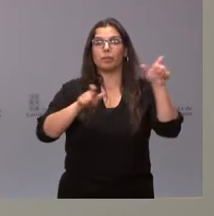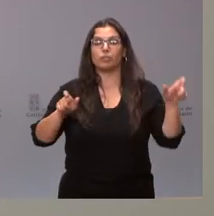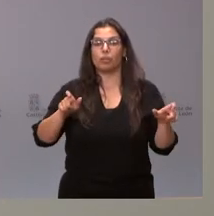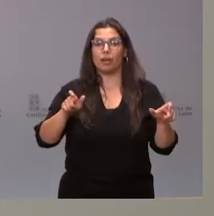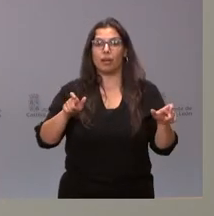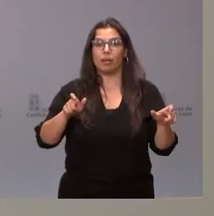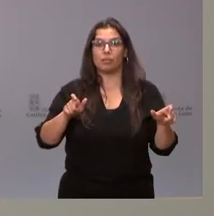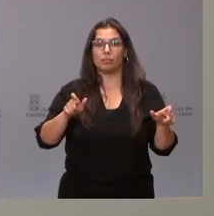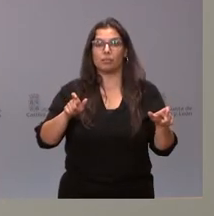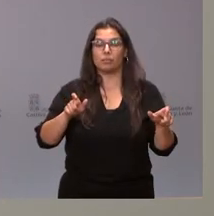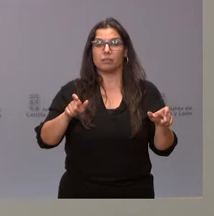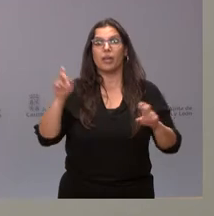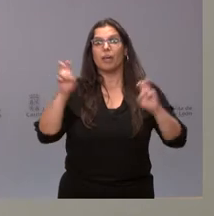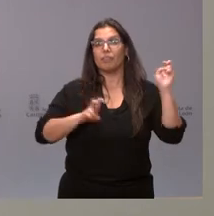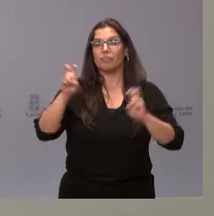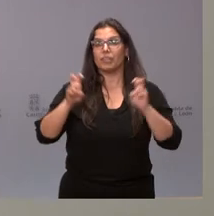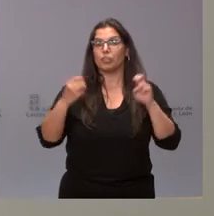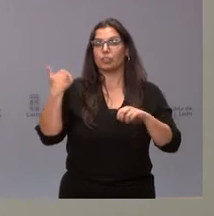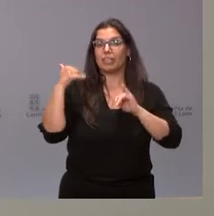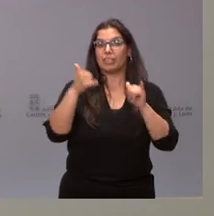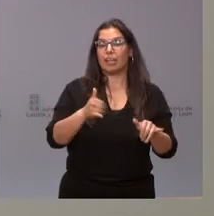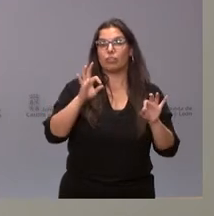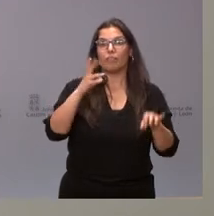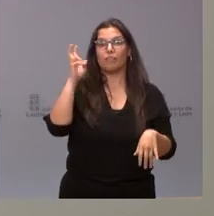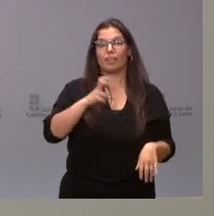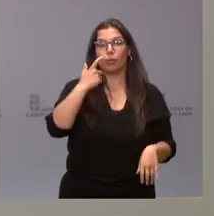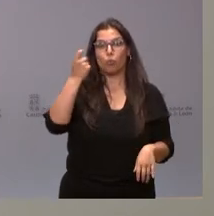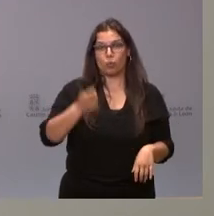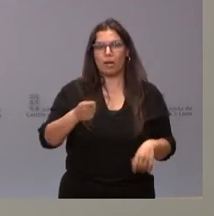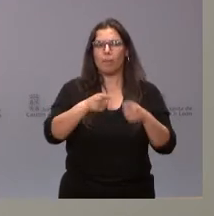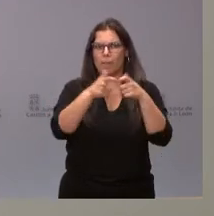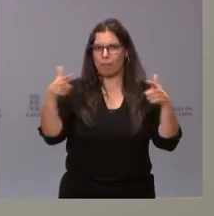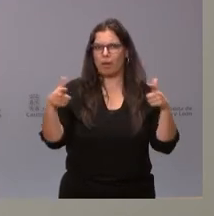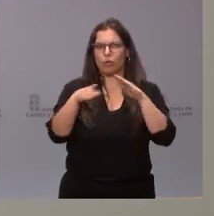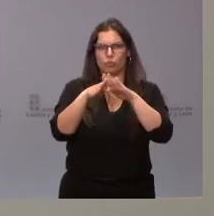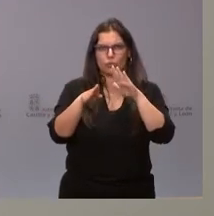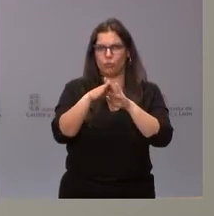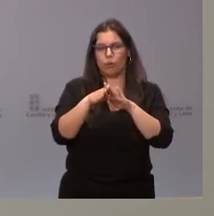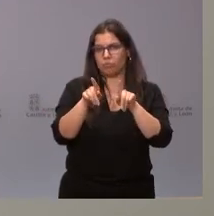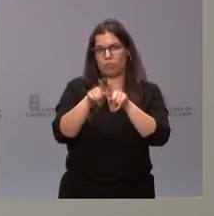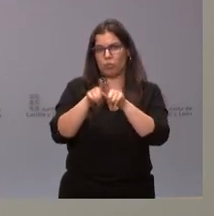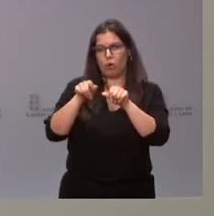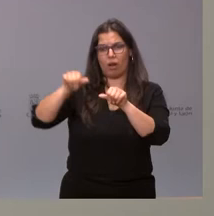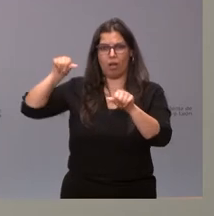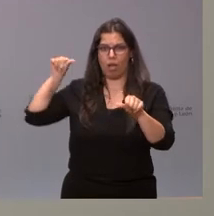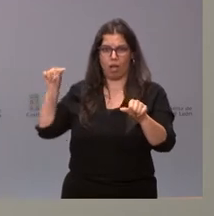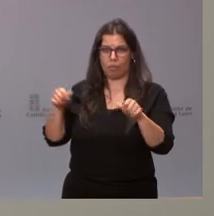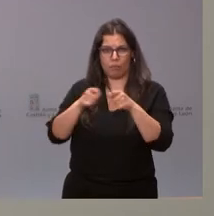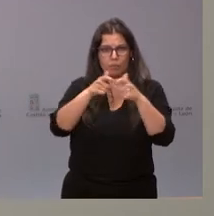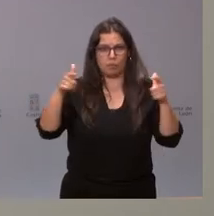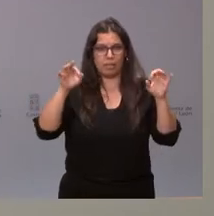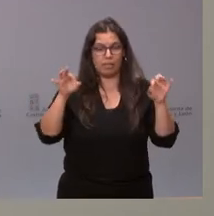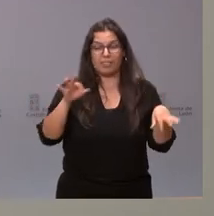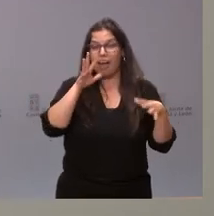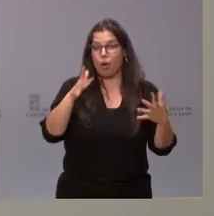que hoy tenemos procedentes de Ucrania. El número sigue creciendo, como ha ocurrido en las semanas anteriores, y en este